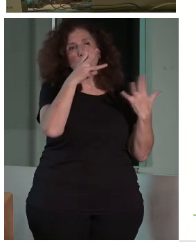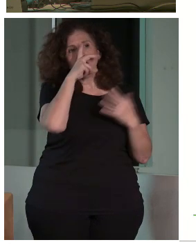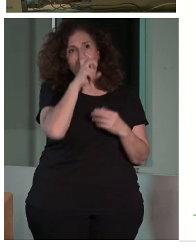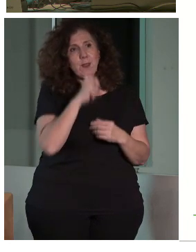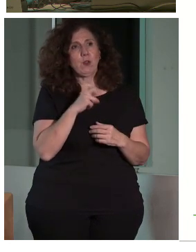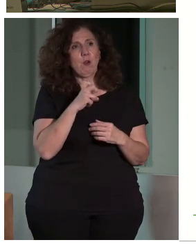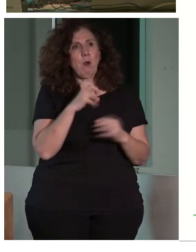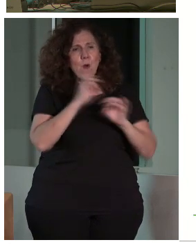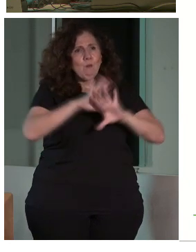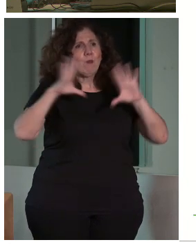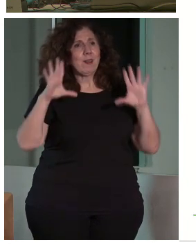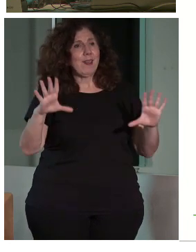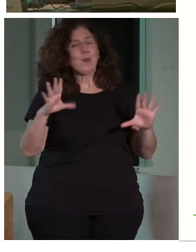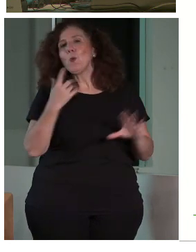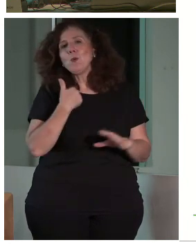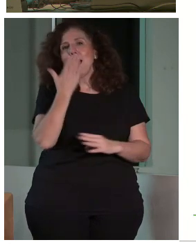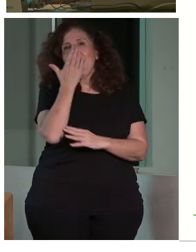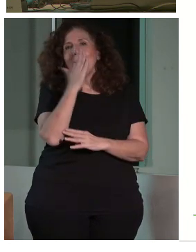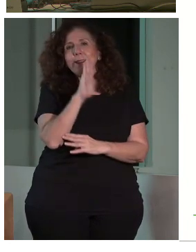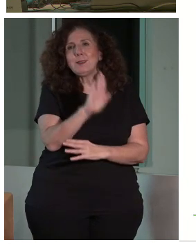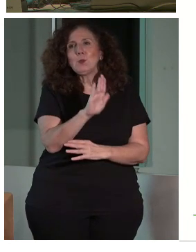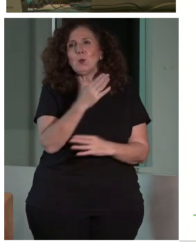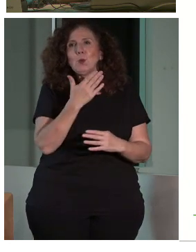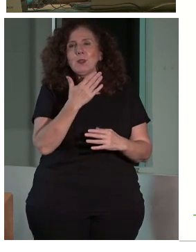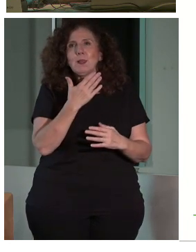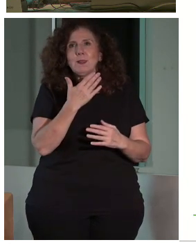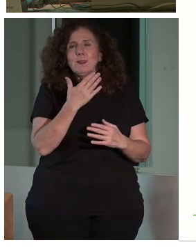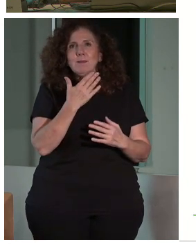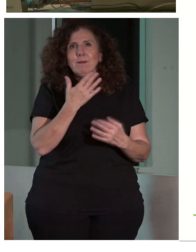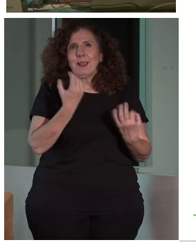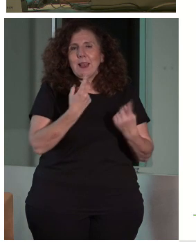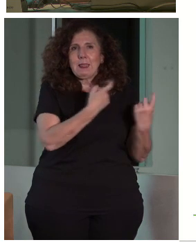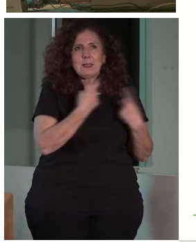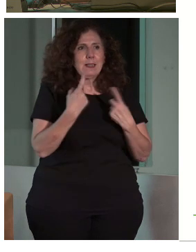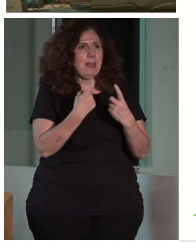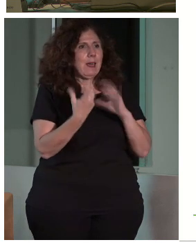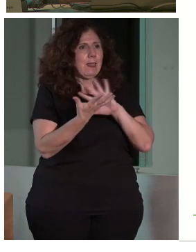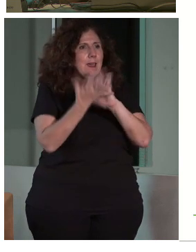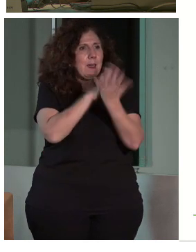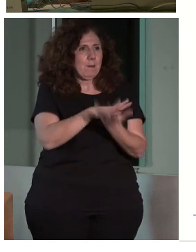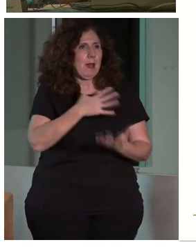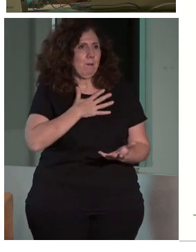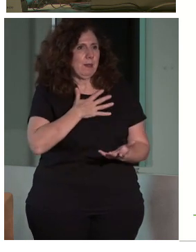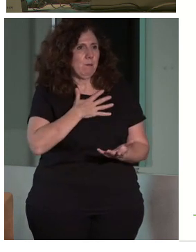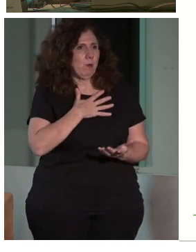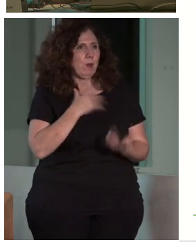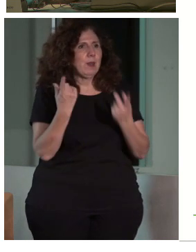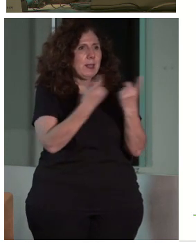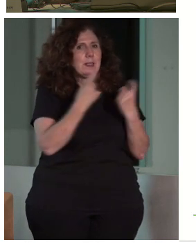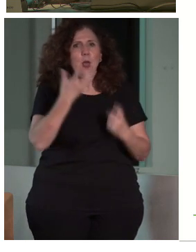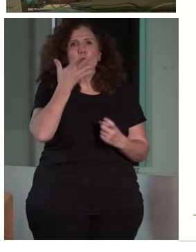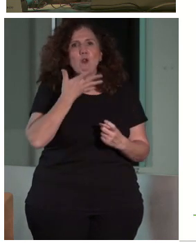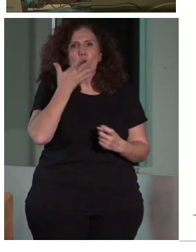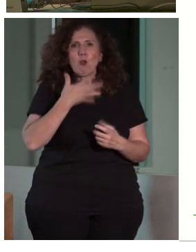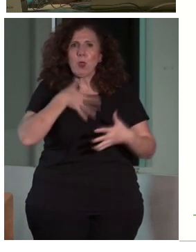esta actitud. Esta actitud estaba presente de que era necesario hacer algo con el patrimonio. Es necesario conocimiento,